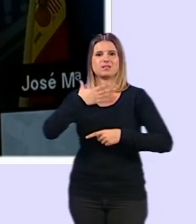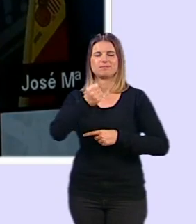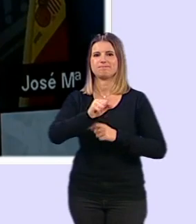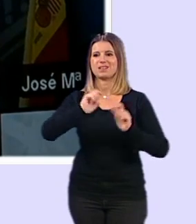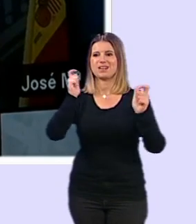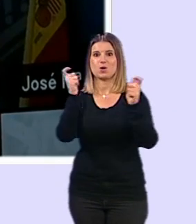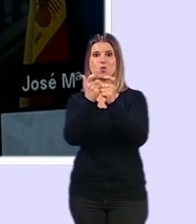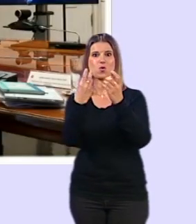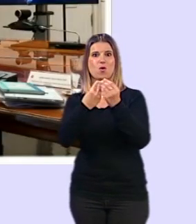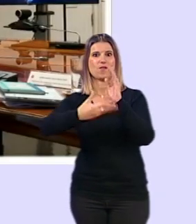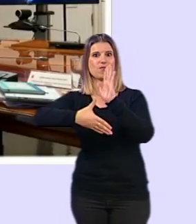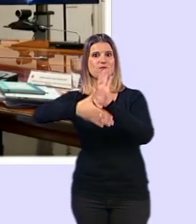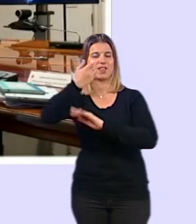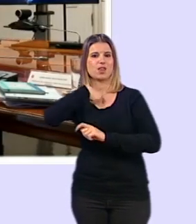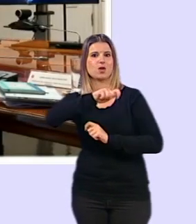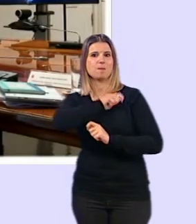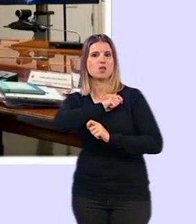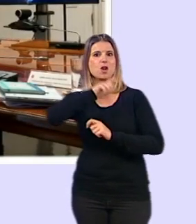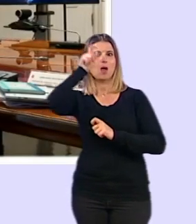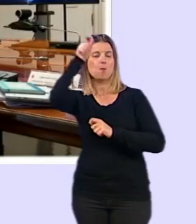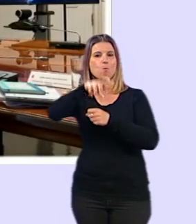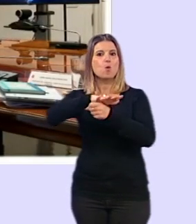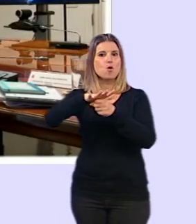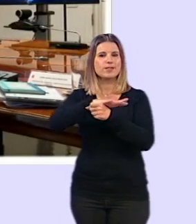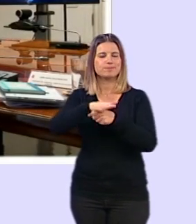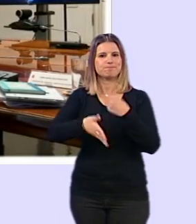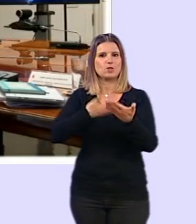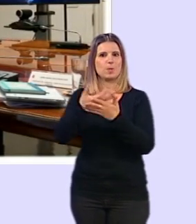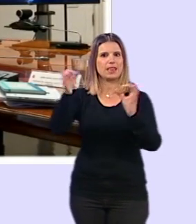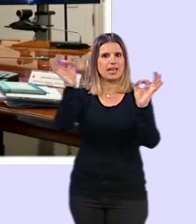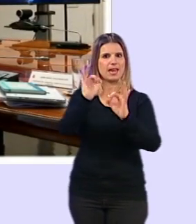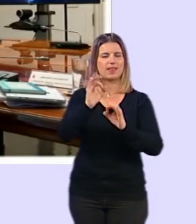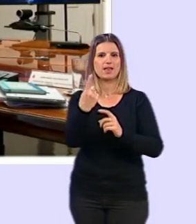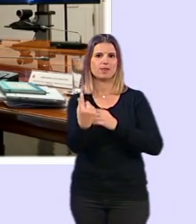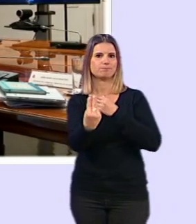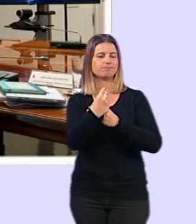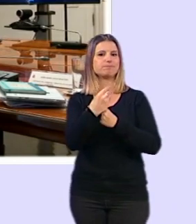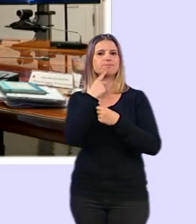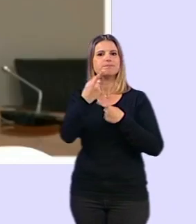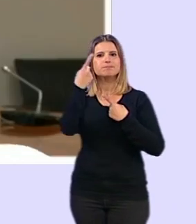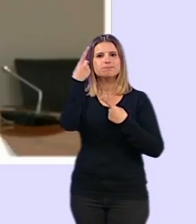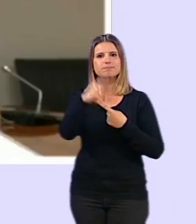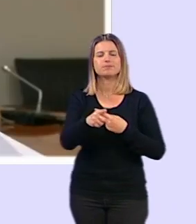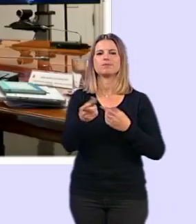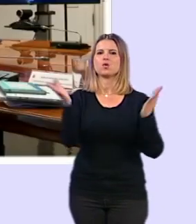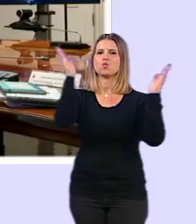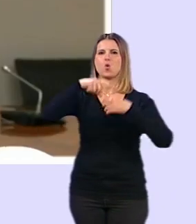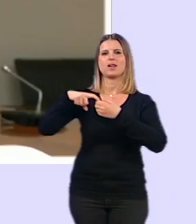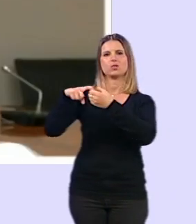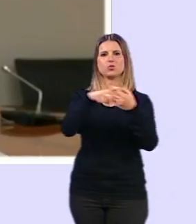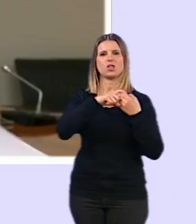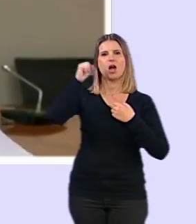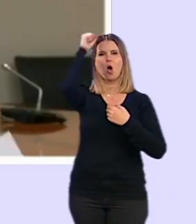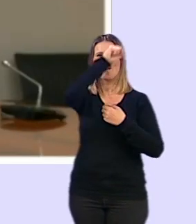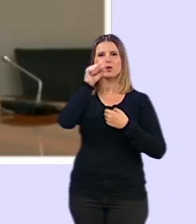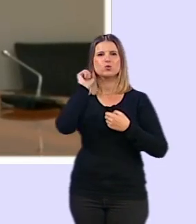con la Federación Española de Municipios y Provincias. Y así también ha tildado de insolidaria la postura del alcalde de